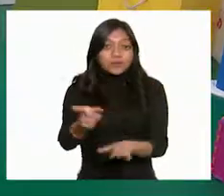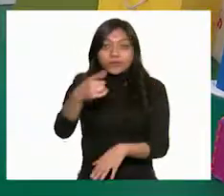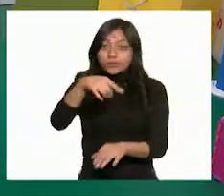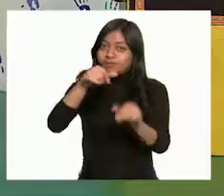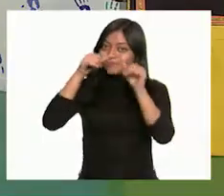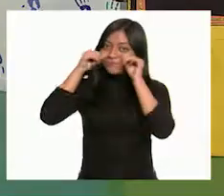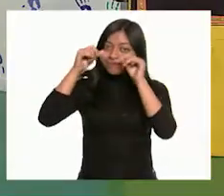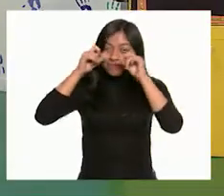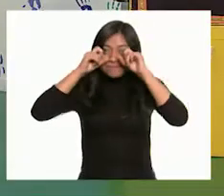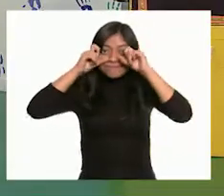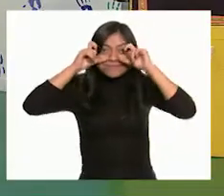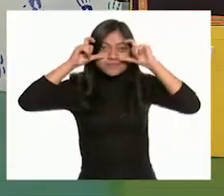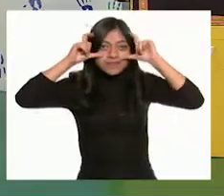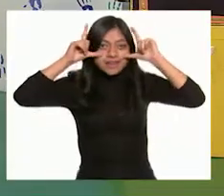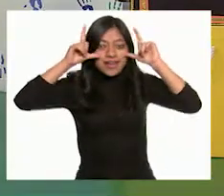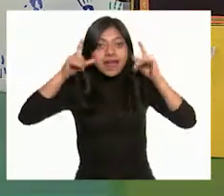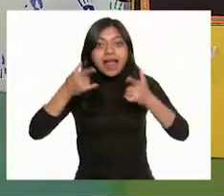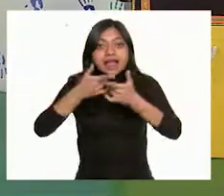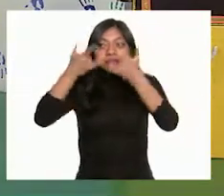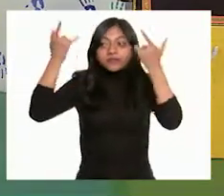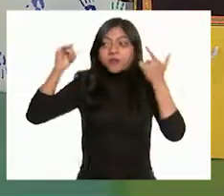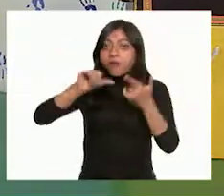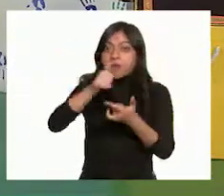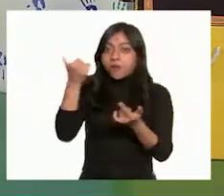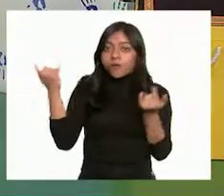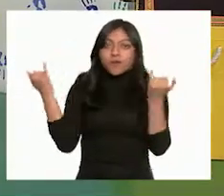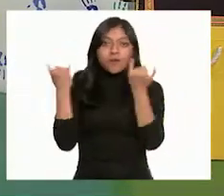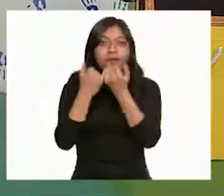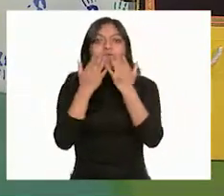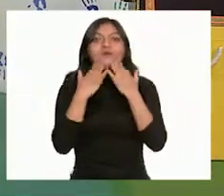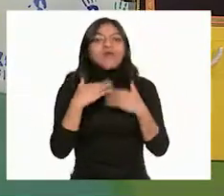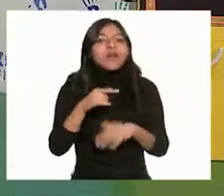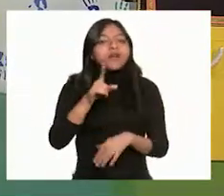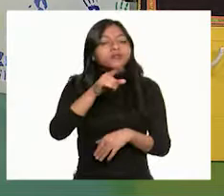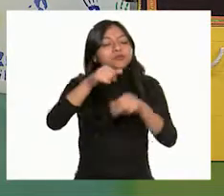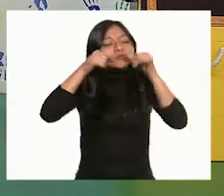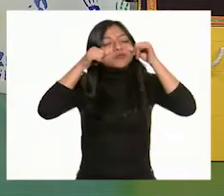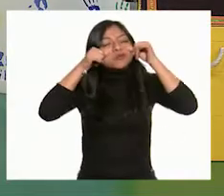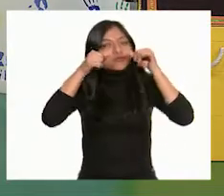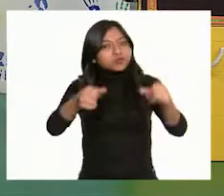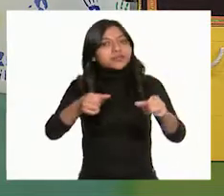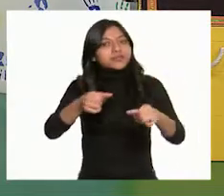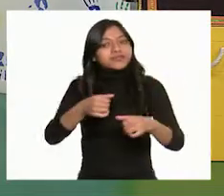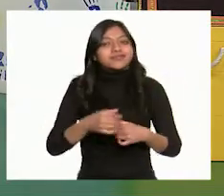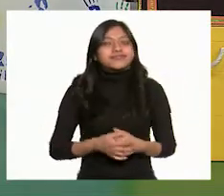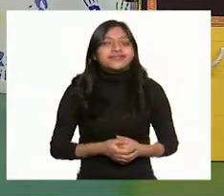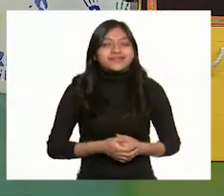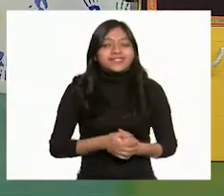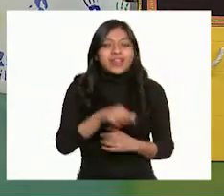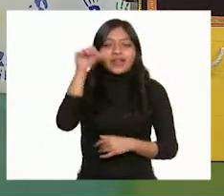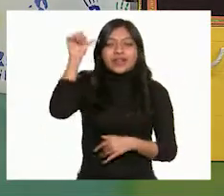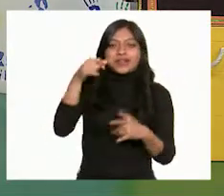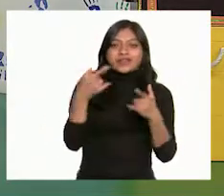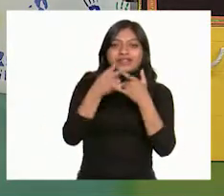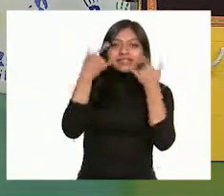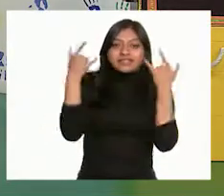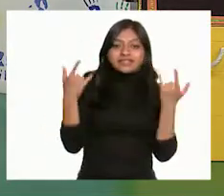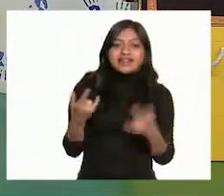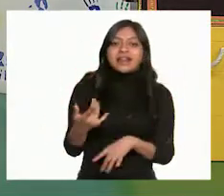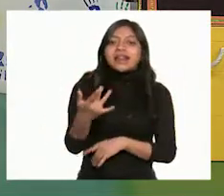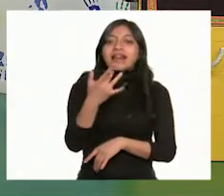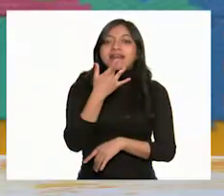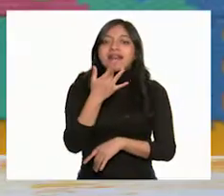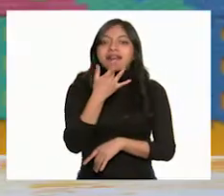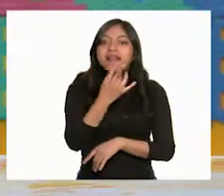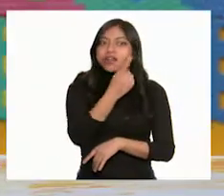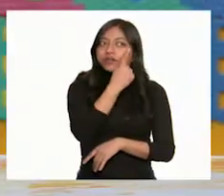bien los ojos, que esta es una historia sin igual. ¡Va! Limpia tus orejas y escucha bien esta historia. El cuento se llama La Rana de